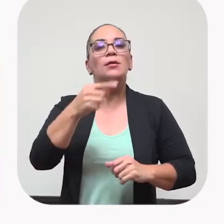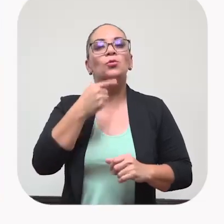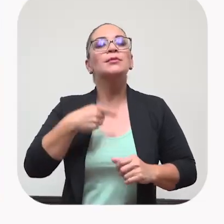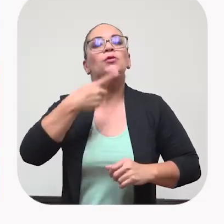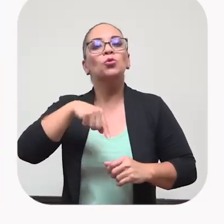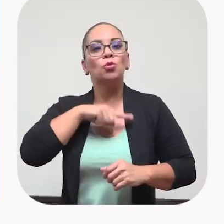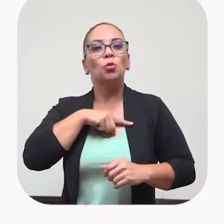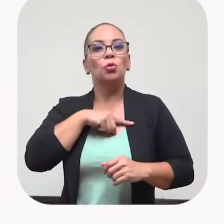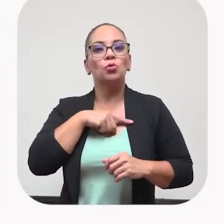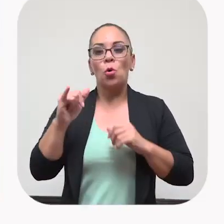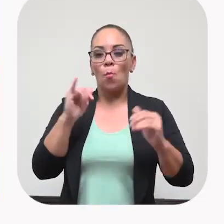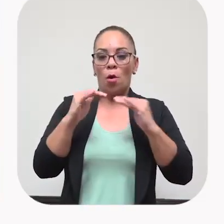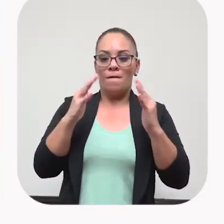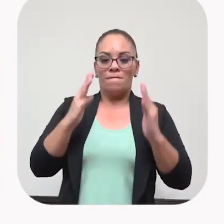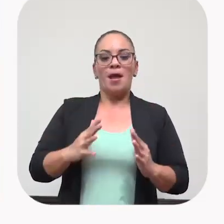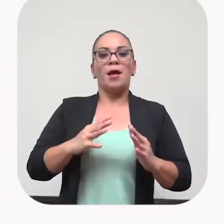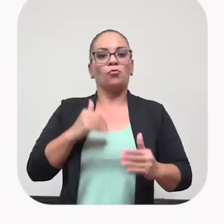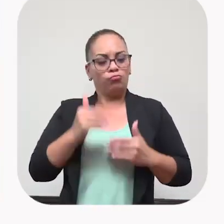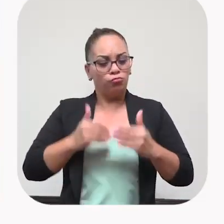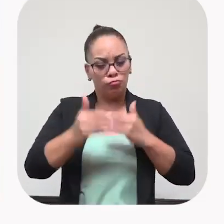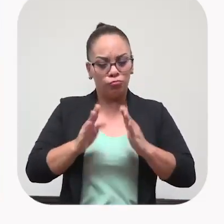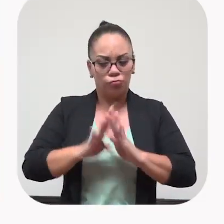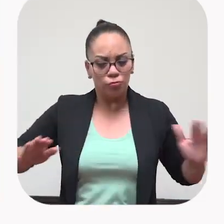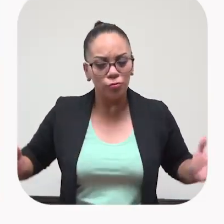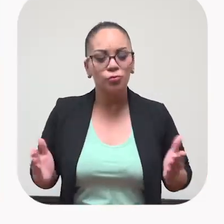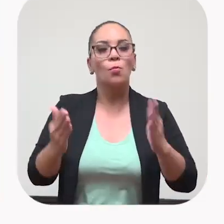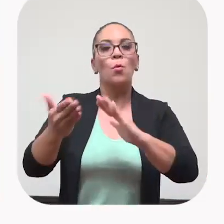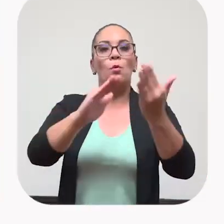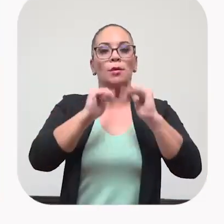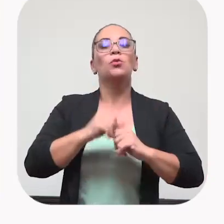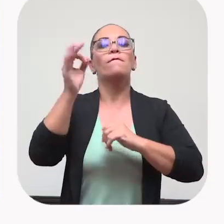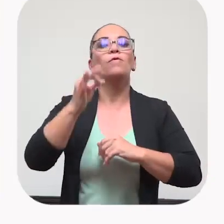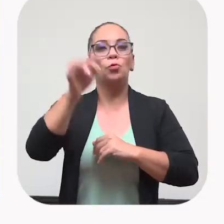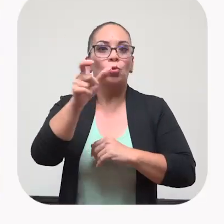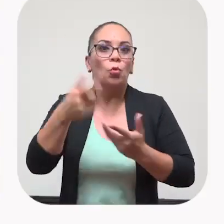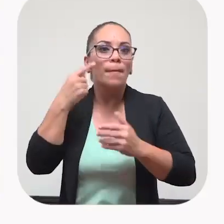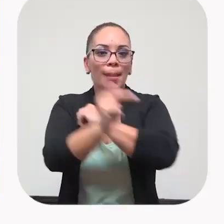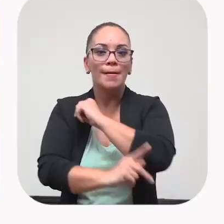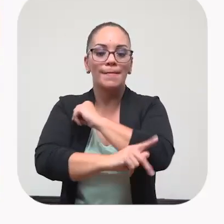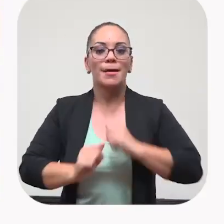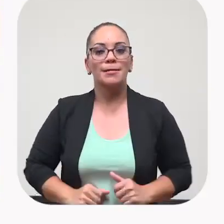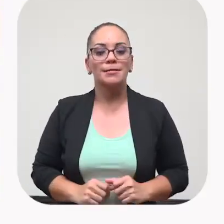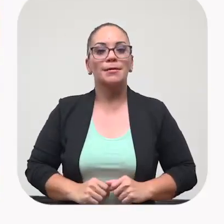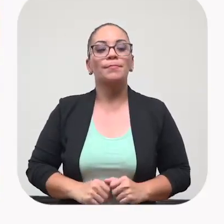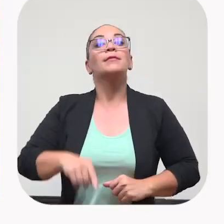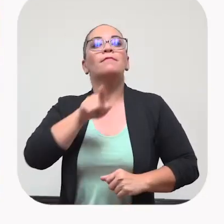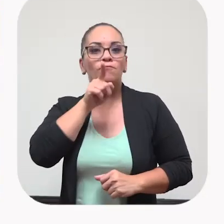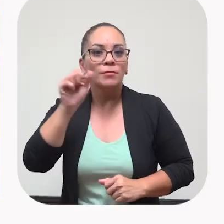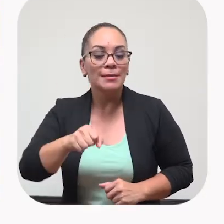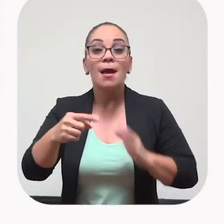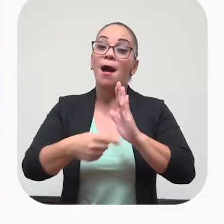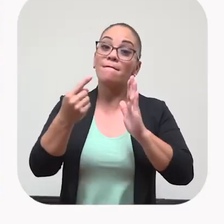Ella nos dice, nosotros somos esos guerreros que sacamos adelante a esta población que va a ser el futuro, porque es el futuro del país. Sí,